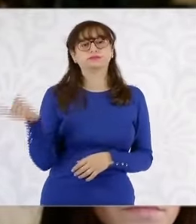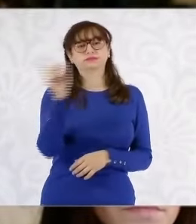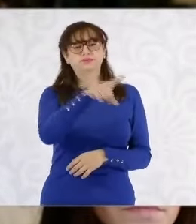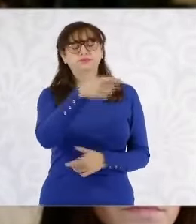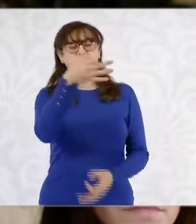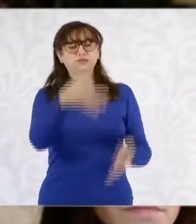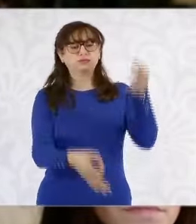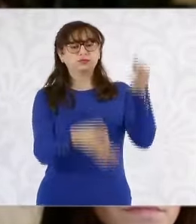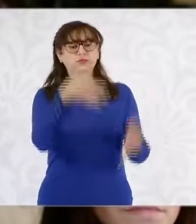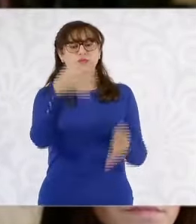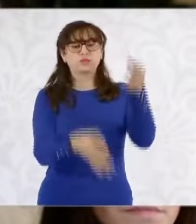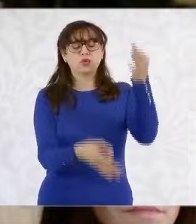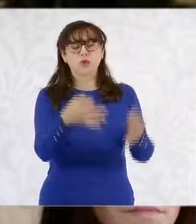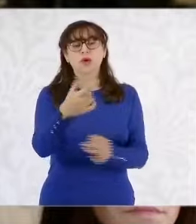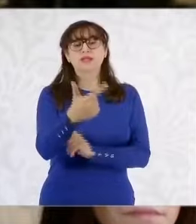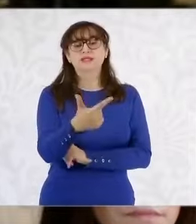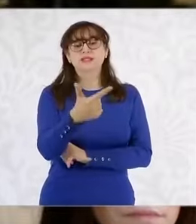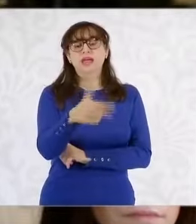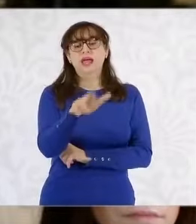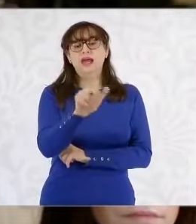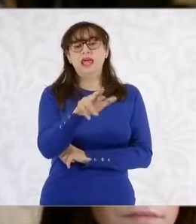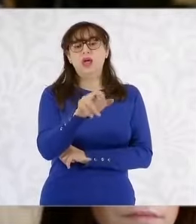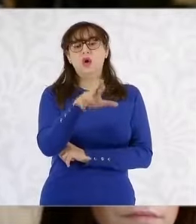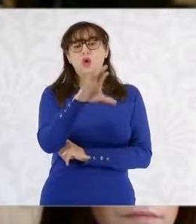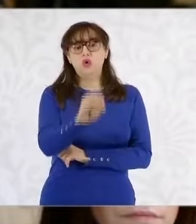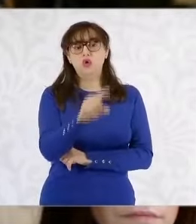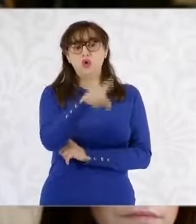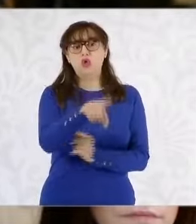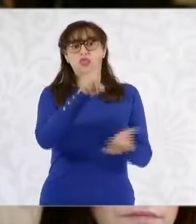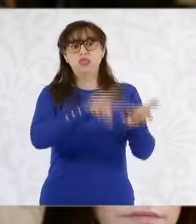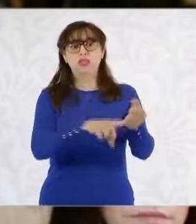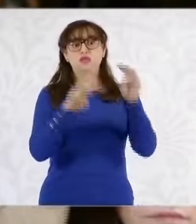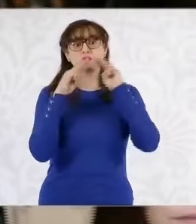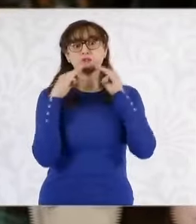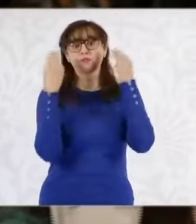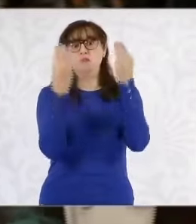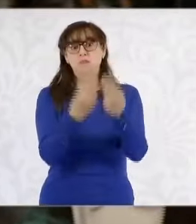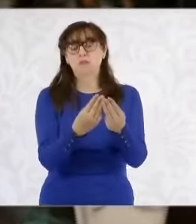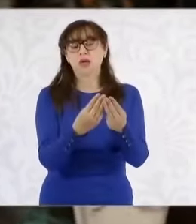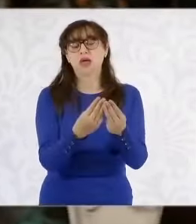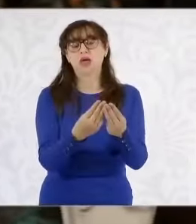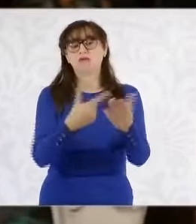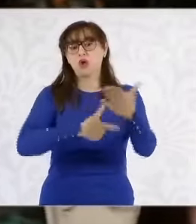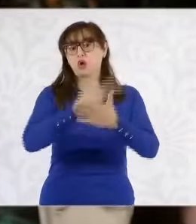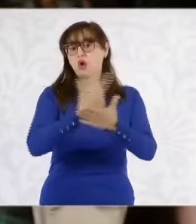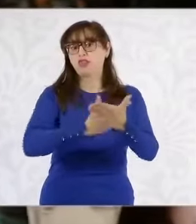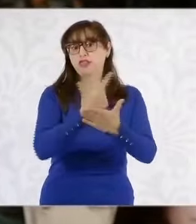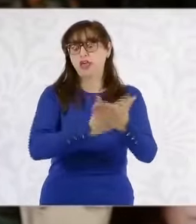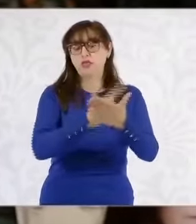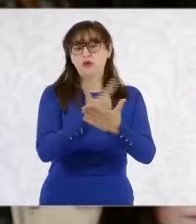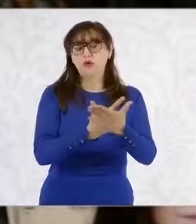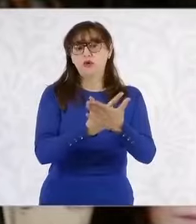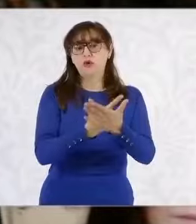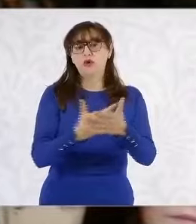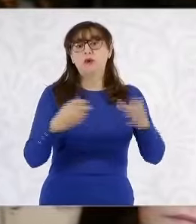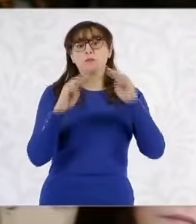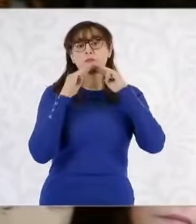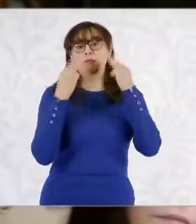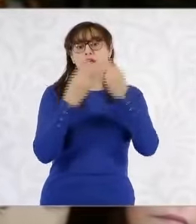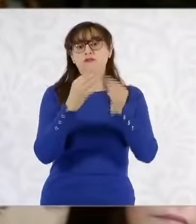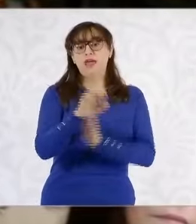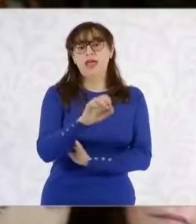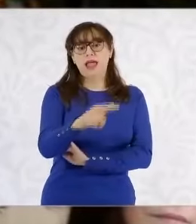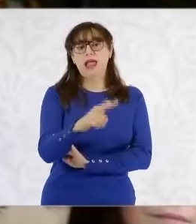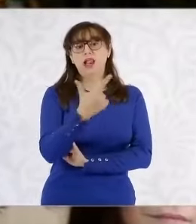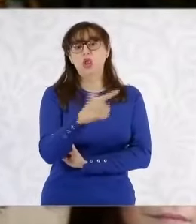Salazar Hernández, quien dejó en libertad al contador, este líder del cártel del Golfo. Y en ese sentido, ¿cómo calificaría la actuación de este juez, pues que ya ha